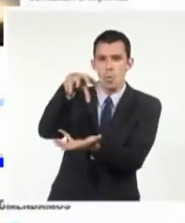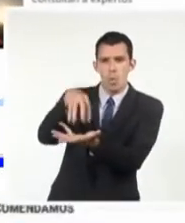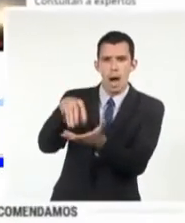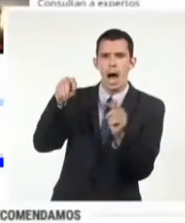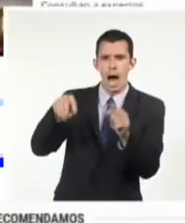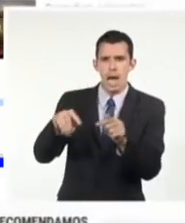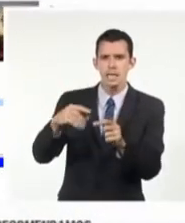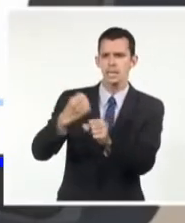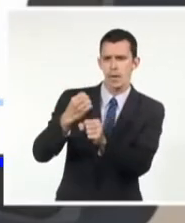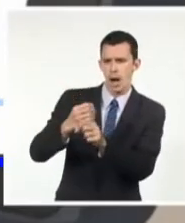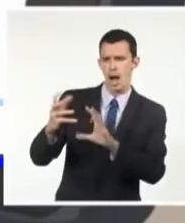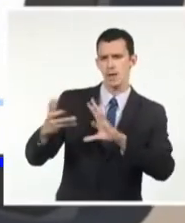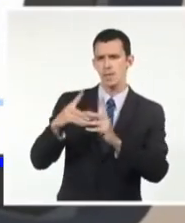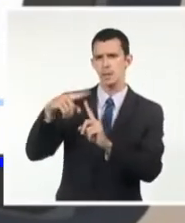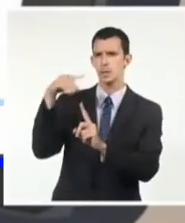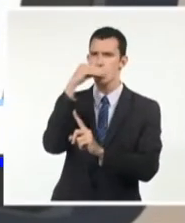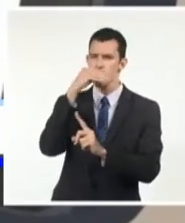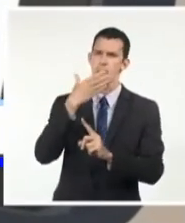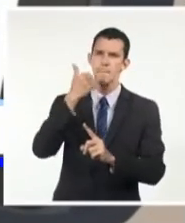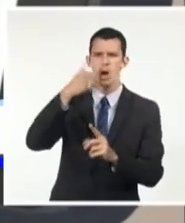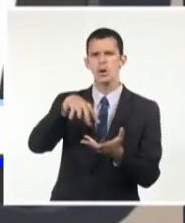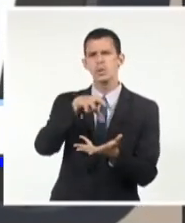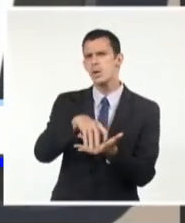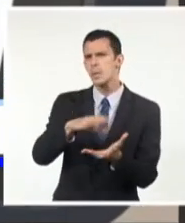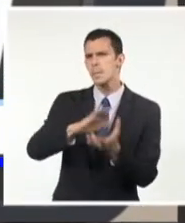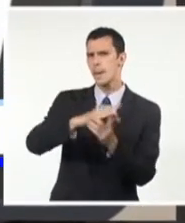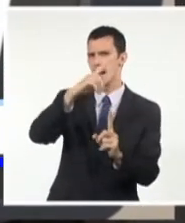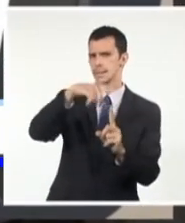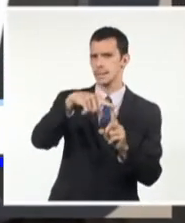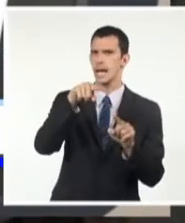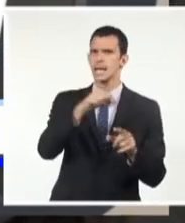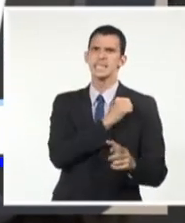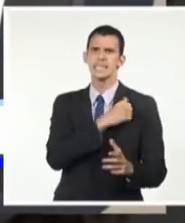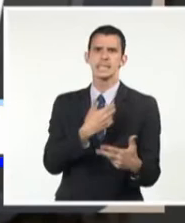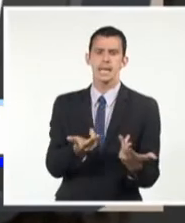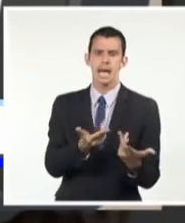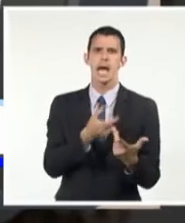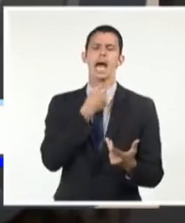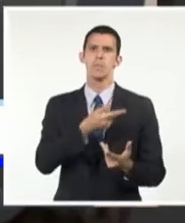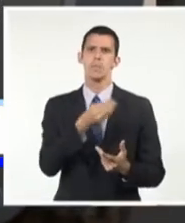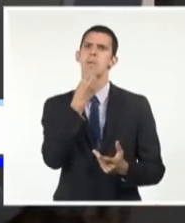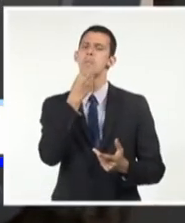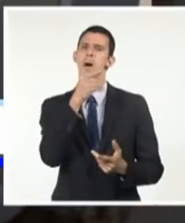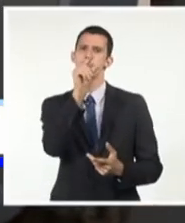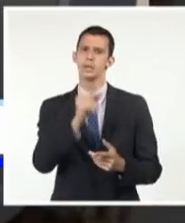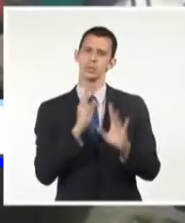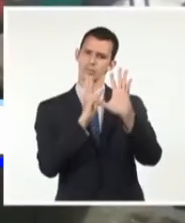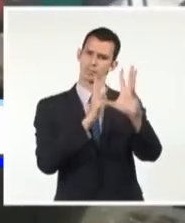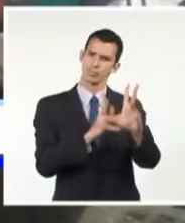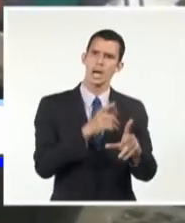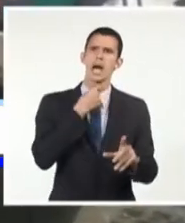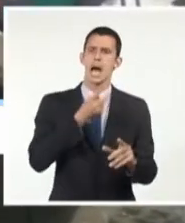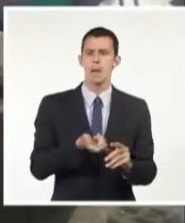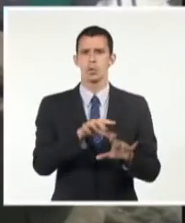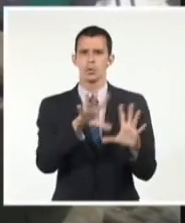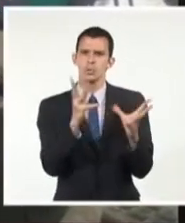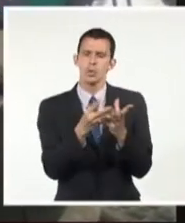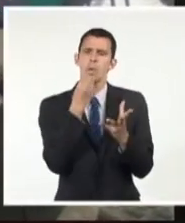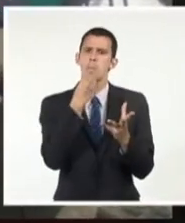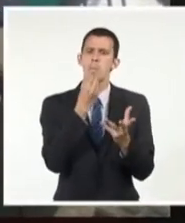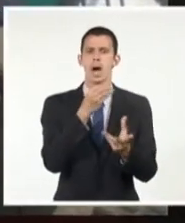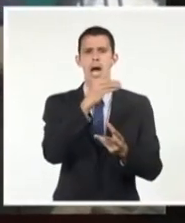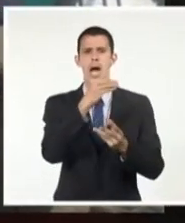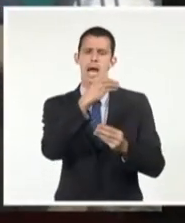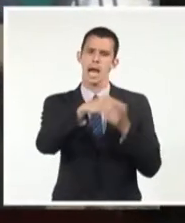favorecer la atención al ciudadano. Se podrán efectuar operaciones bancarias, financieras y de comercio electrónico, así como